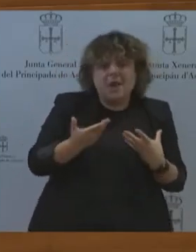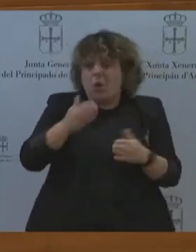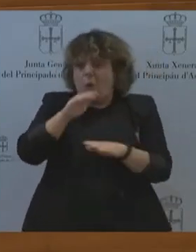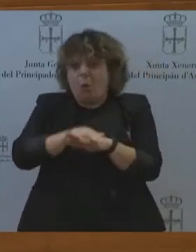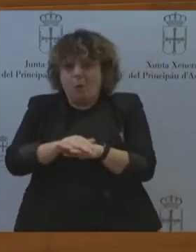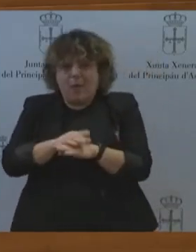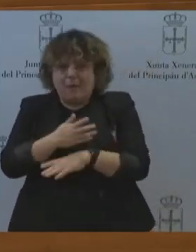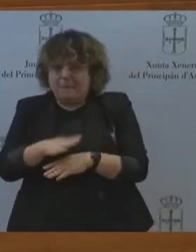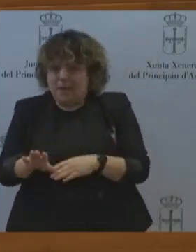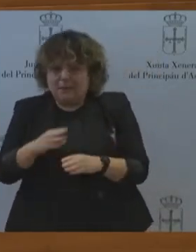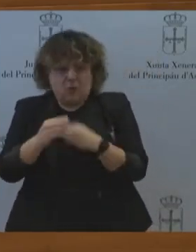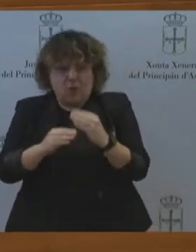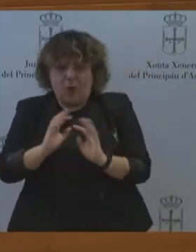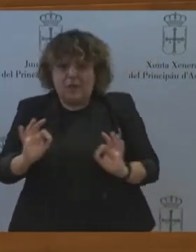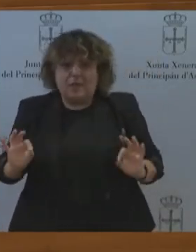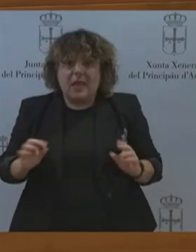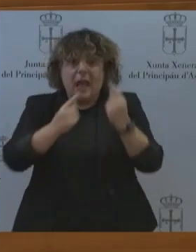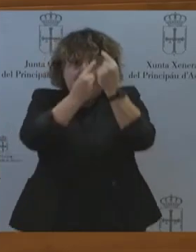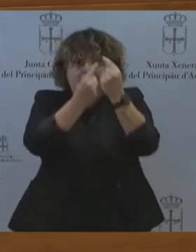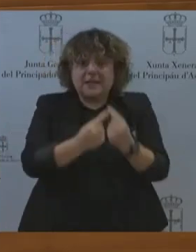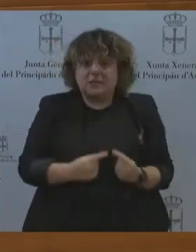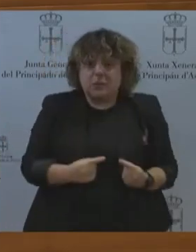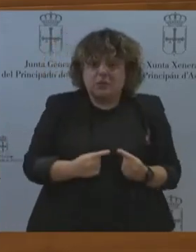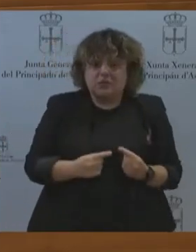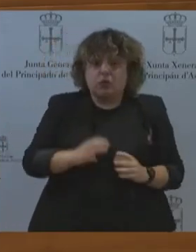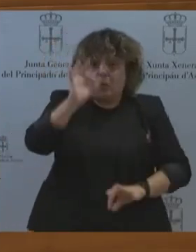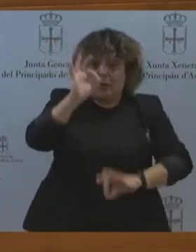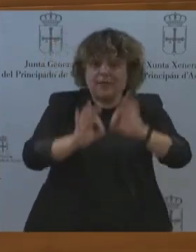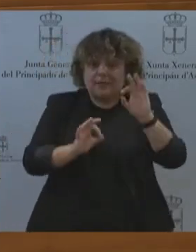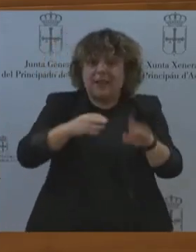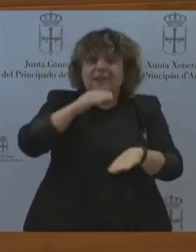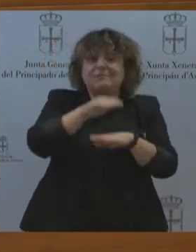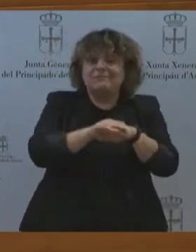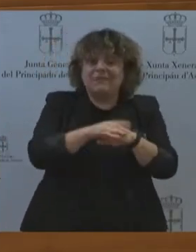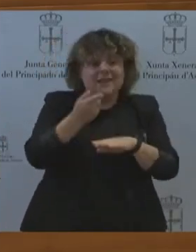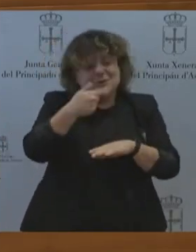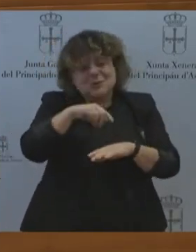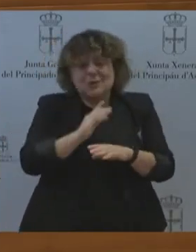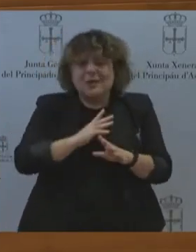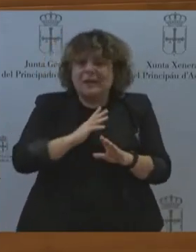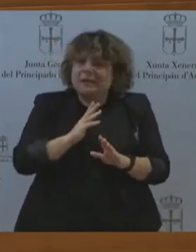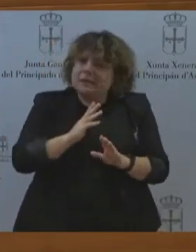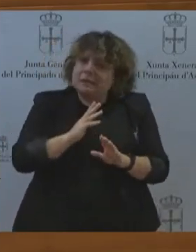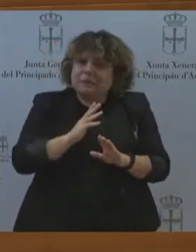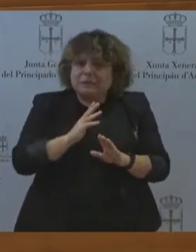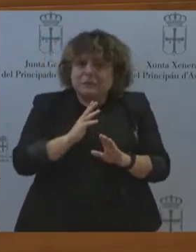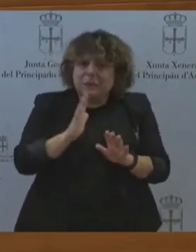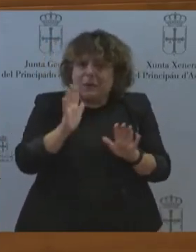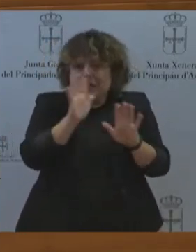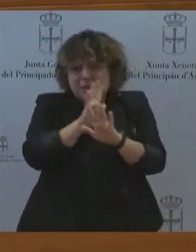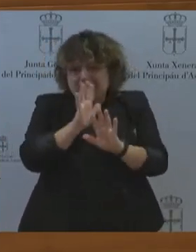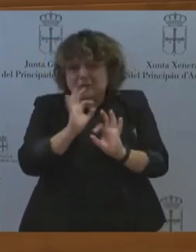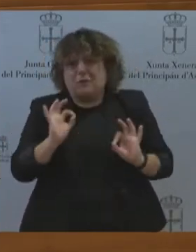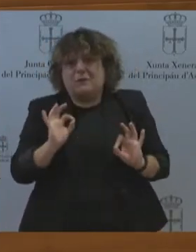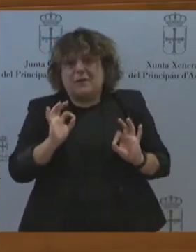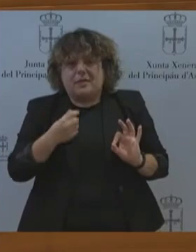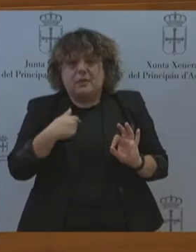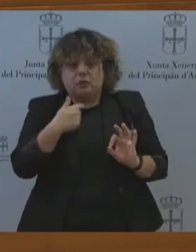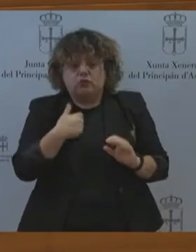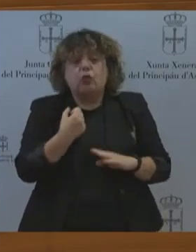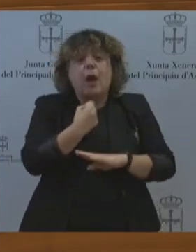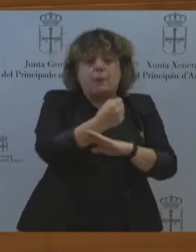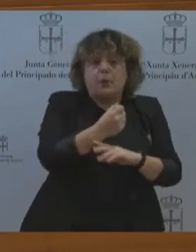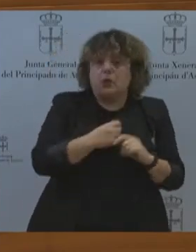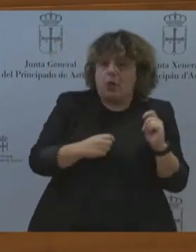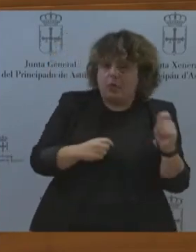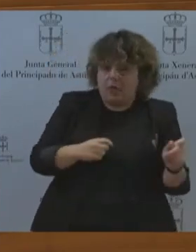en la legislatura anterior nos genera desconfianza hacia usted. Le seguimos tendiendo la mano, pero va a tener usted que convertir sus bonitas